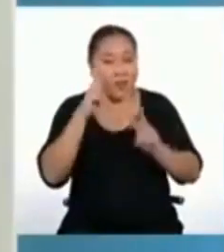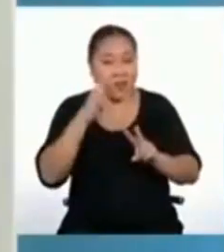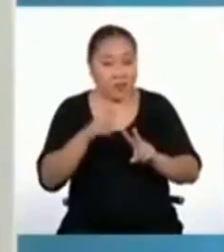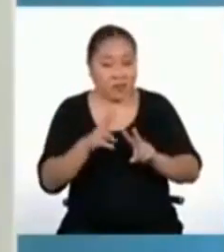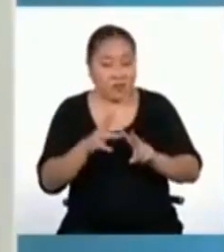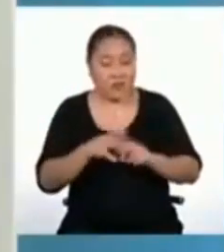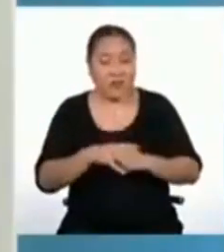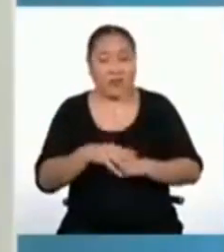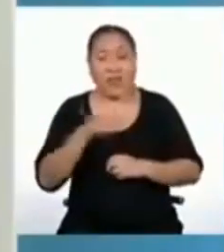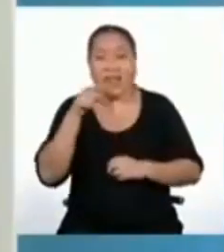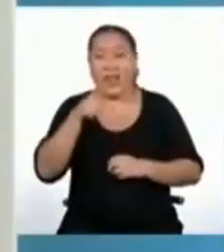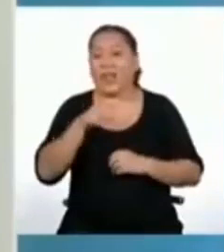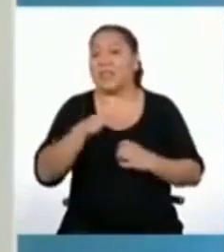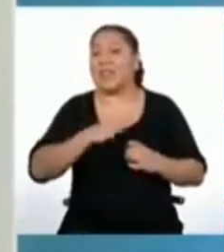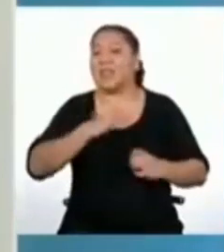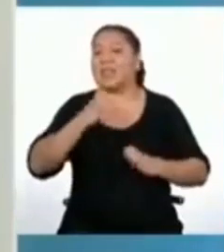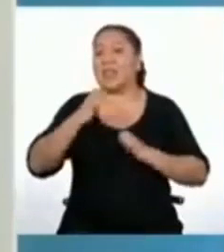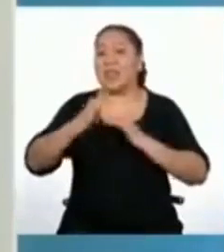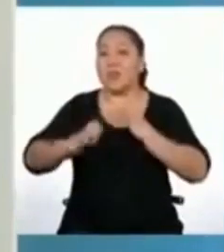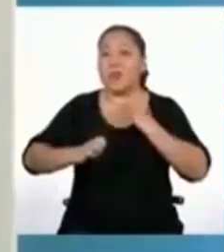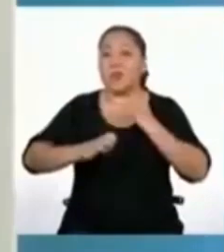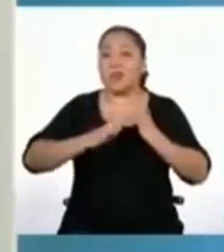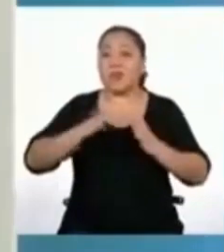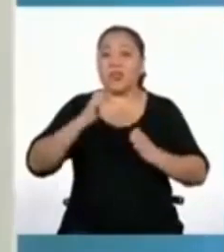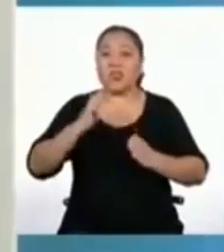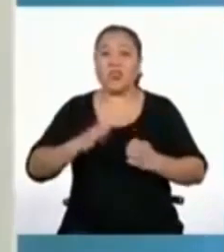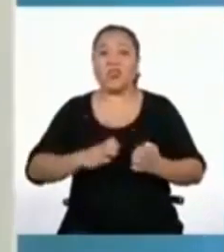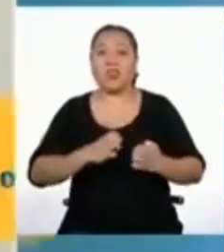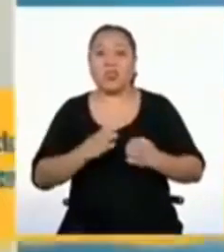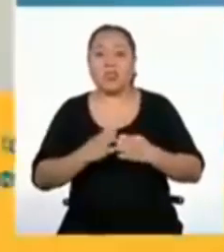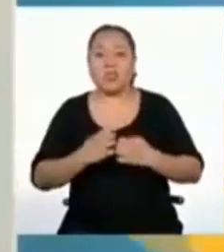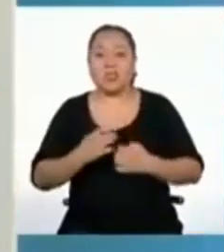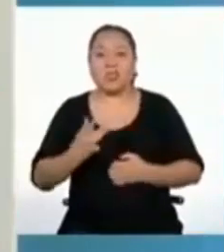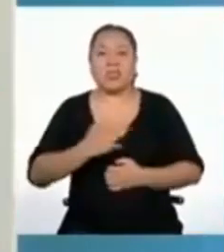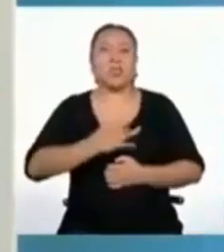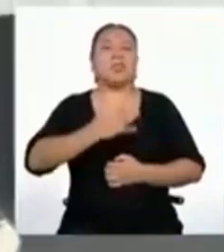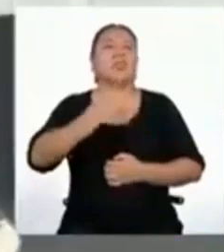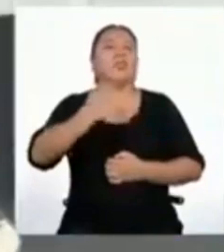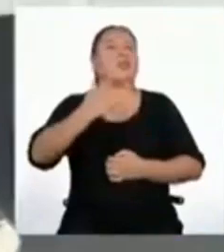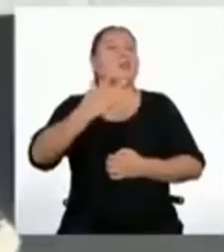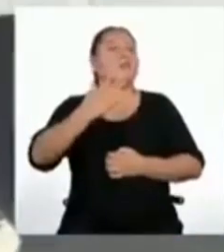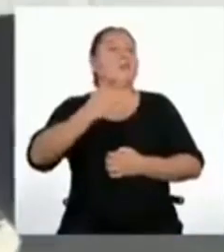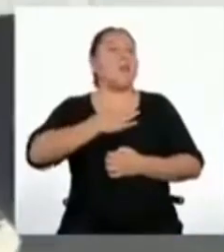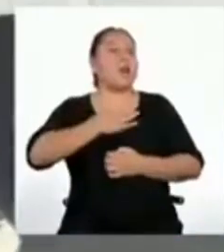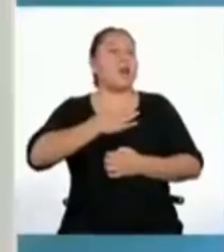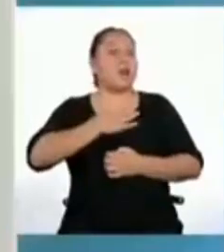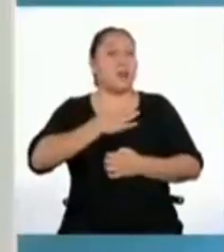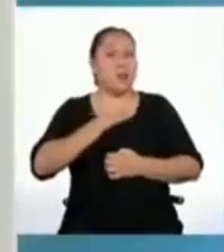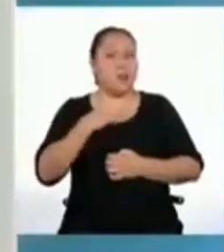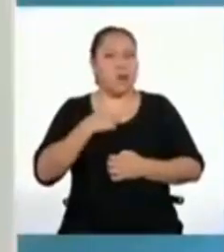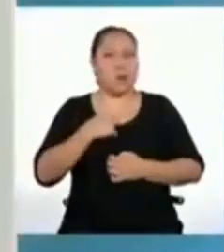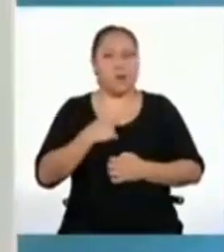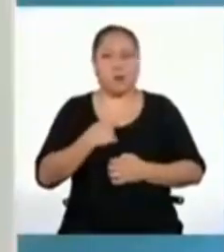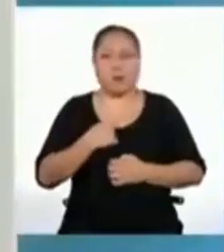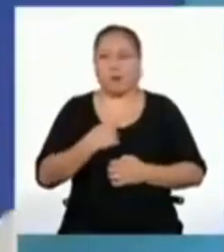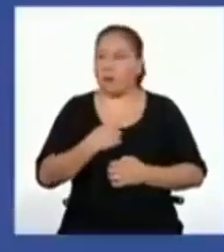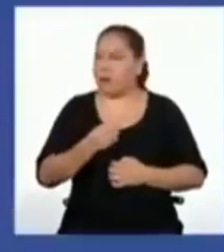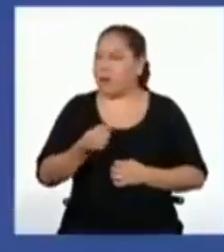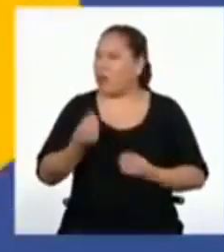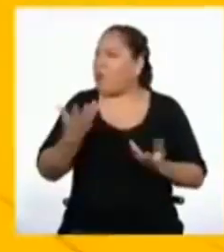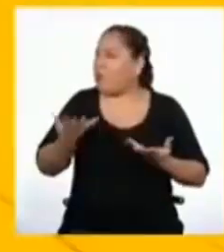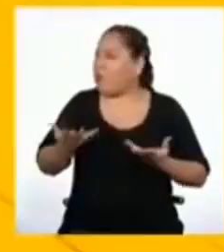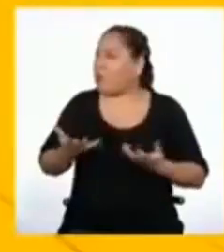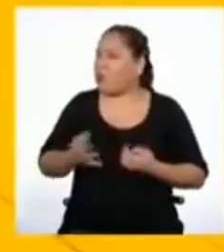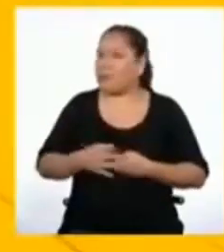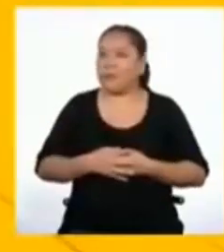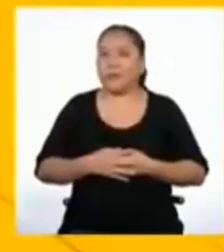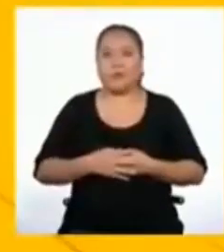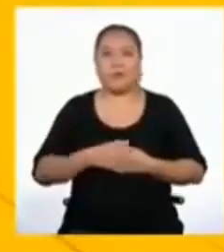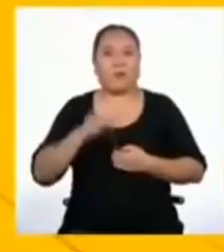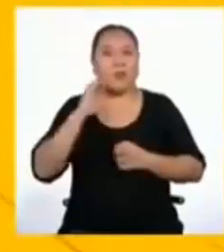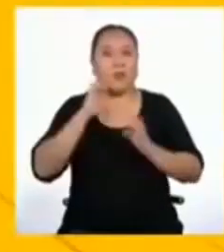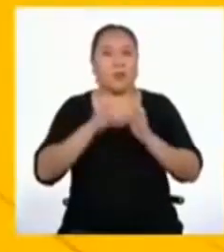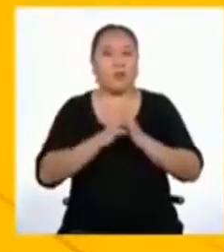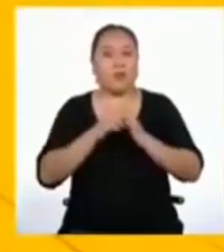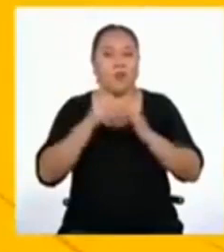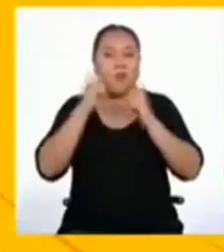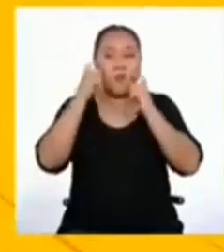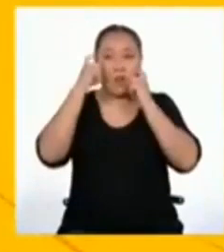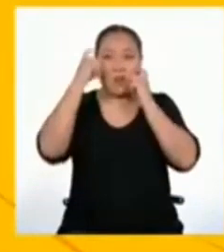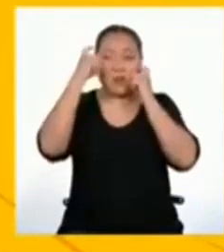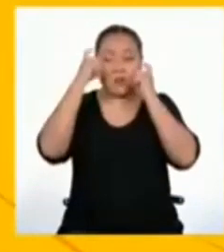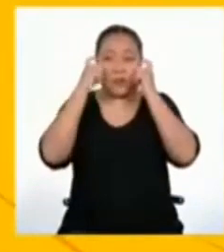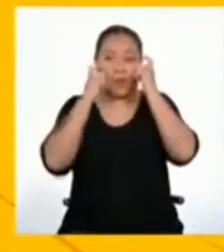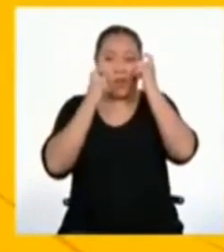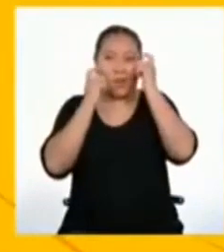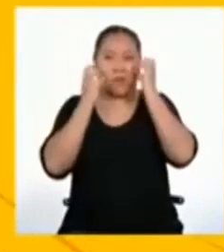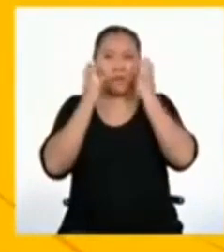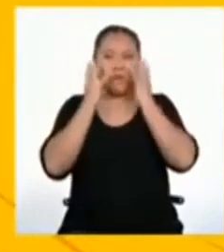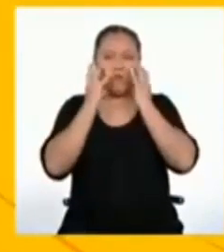además las emociones tienen un impacto en nuestro cuerpo? ¿Cómo así? Por ejemplo, cambias tu expresión